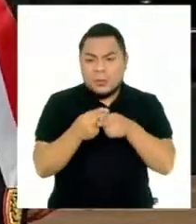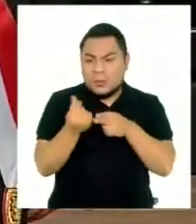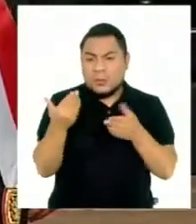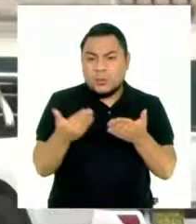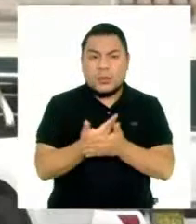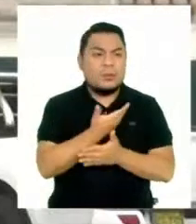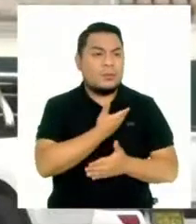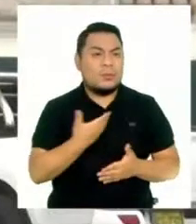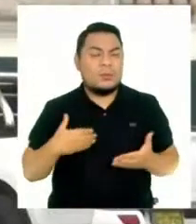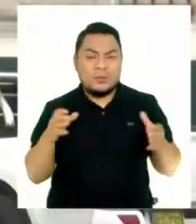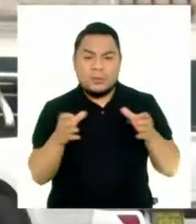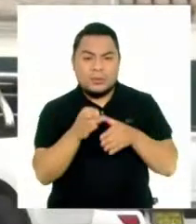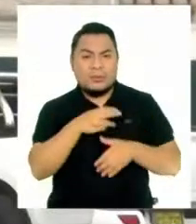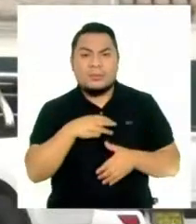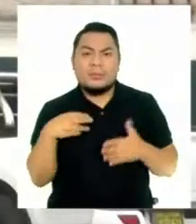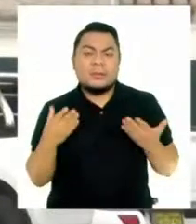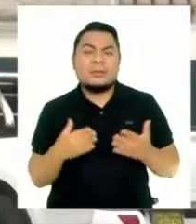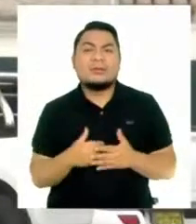pocos días.